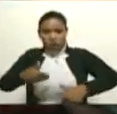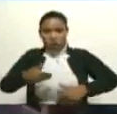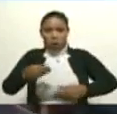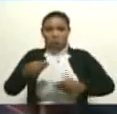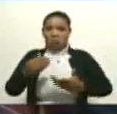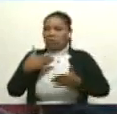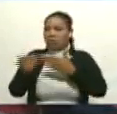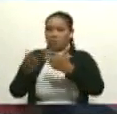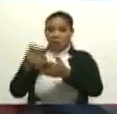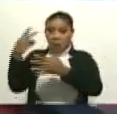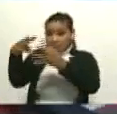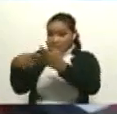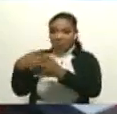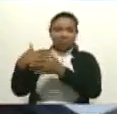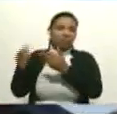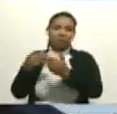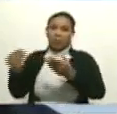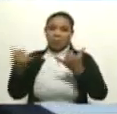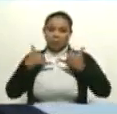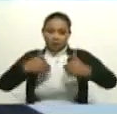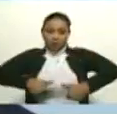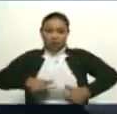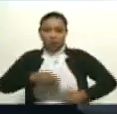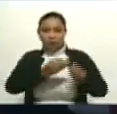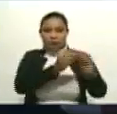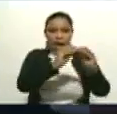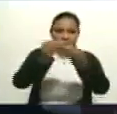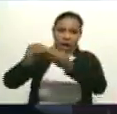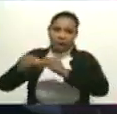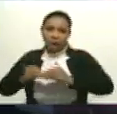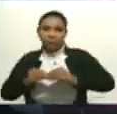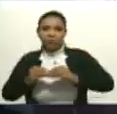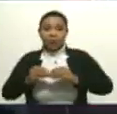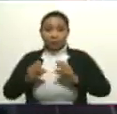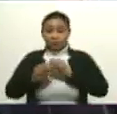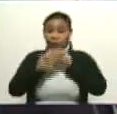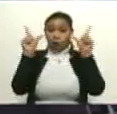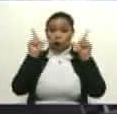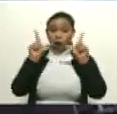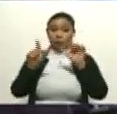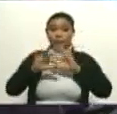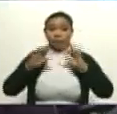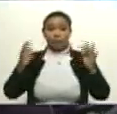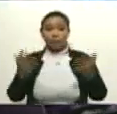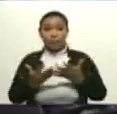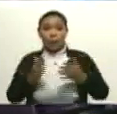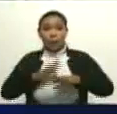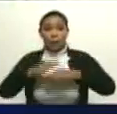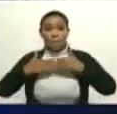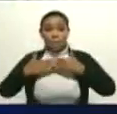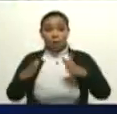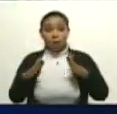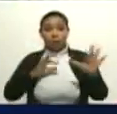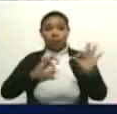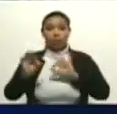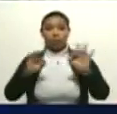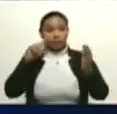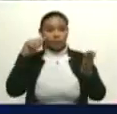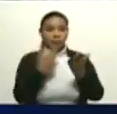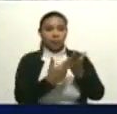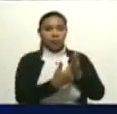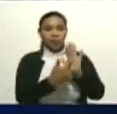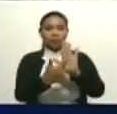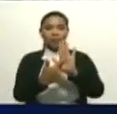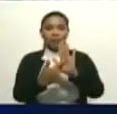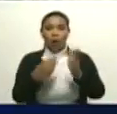materiales. Es impresionante, de verdad, cómo ellos clamaban cuando la pandemia, porque abriéramos los teatros, la vicepresidenta Delcy Rodríguez es testigo de cómo